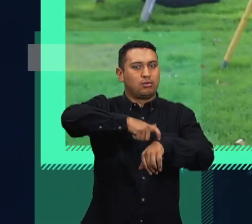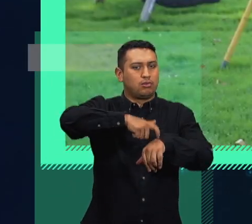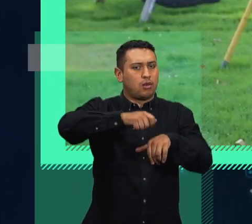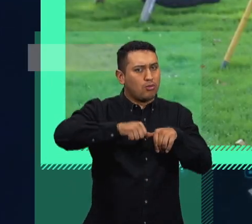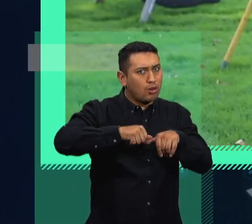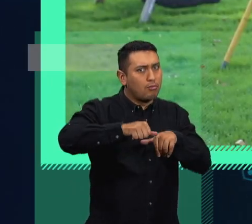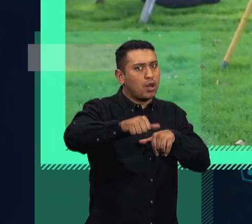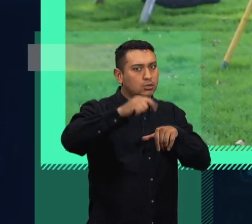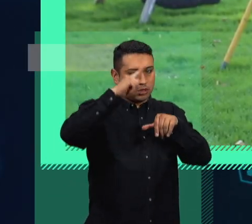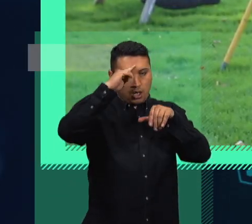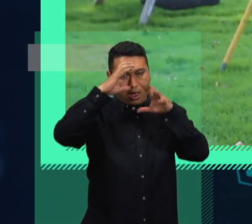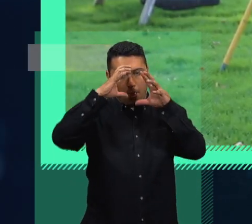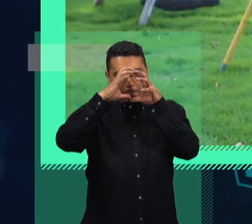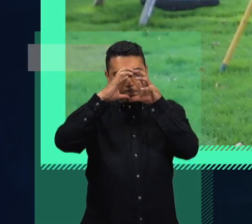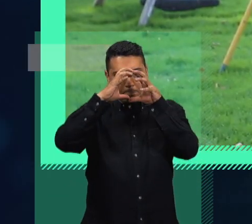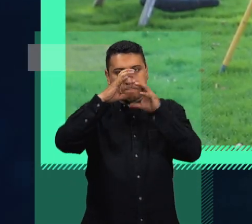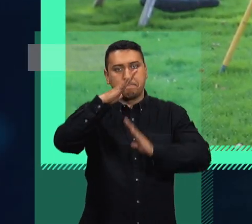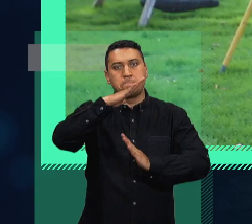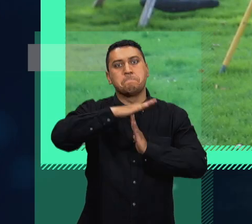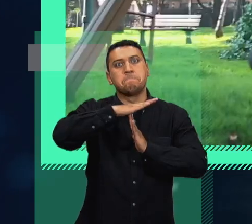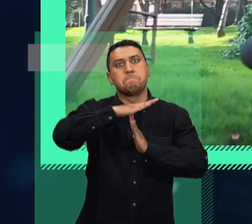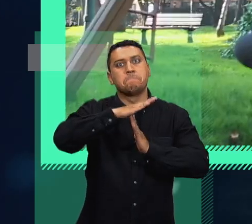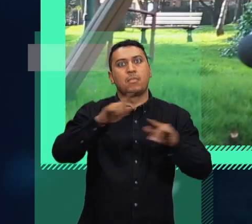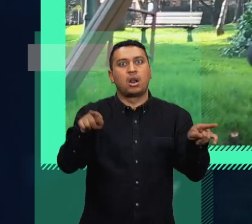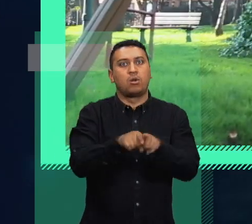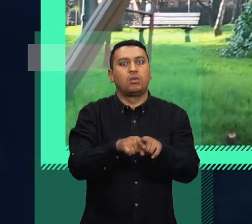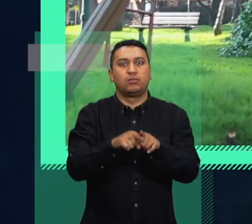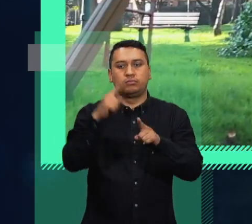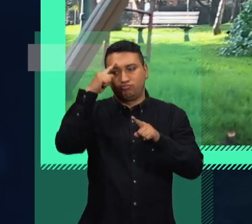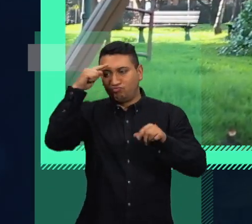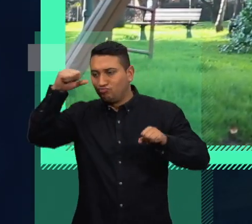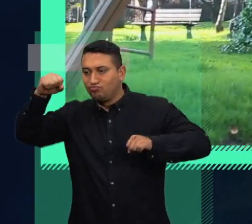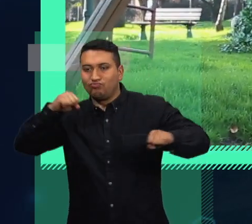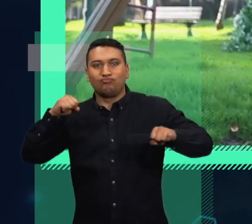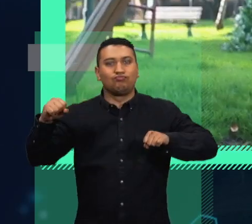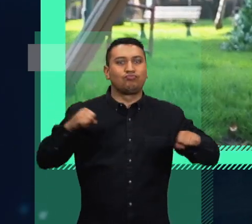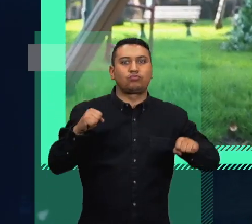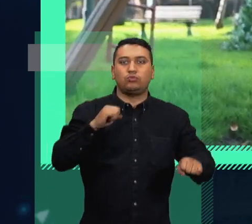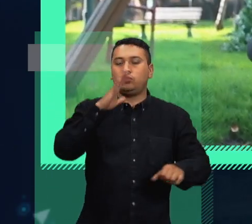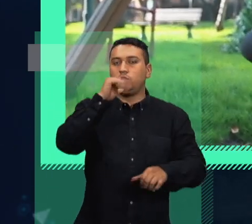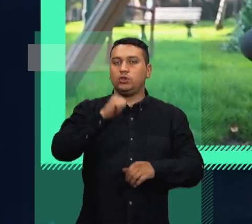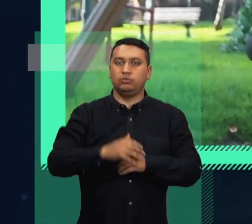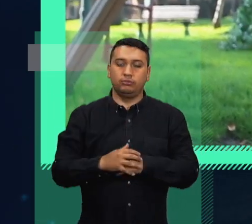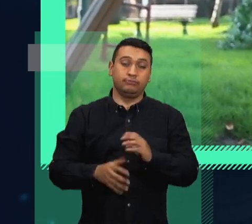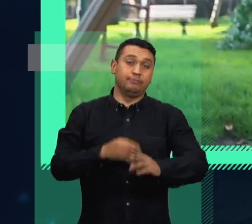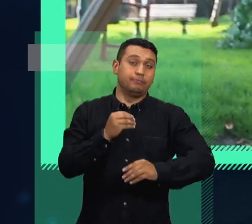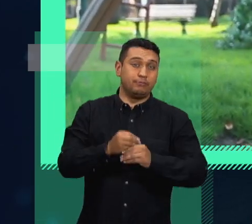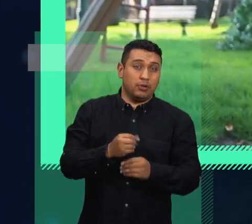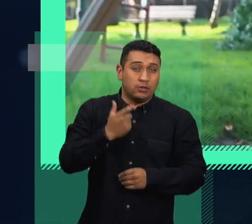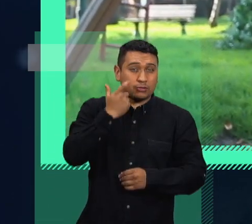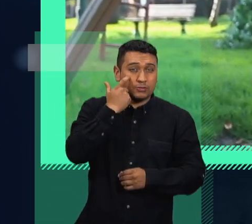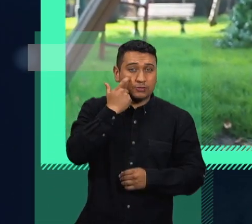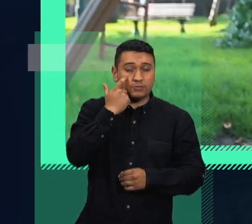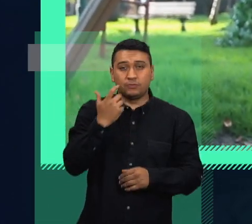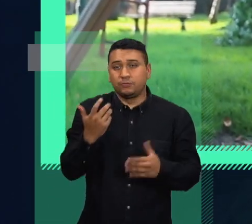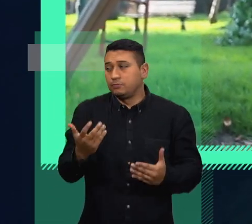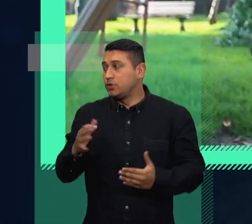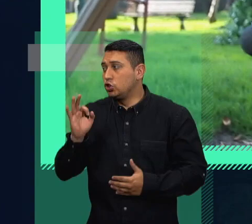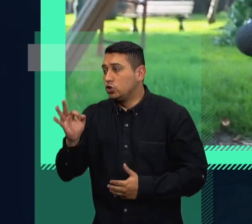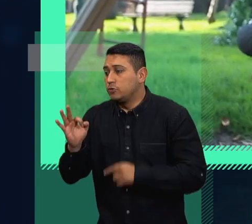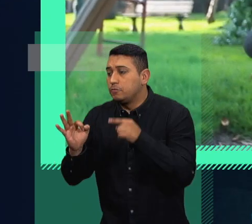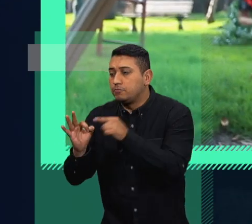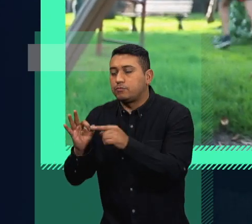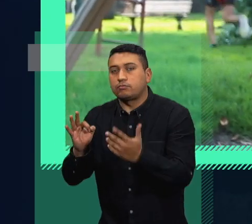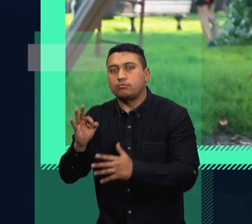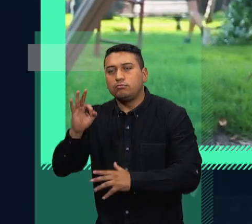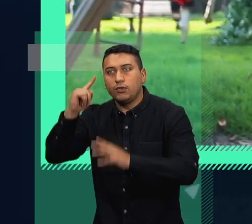ventanas de oportunidad, quiere decir que en esos momentos los cerebros están más ávidos de las influencias medioambientales para